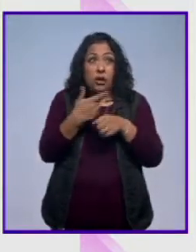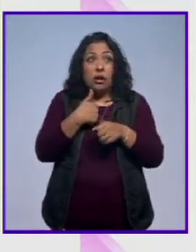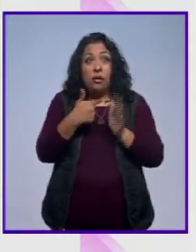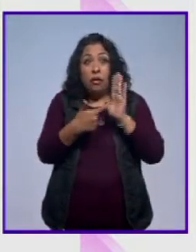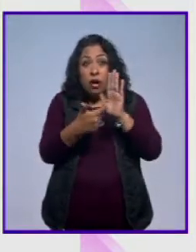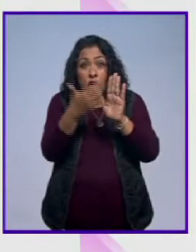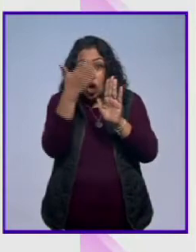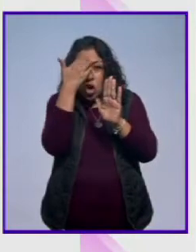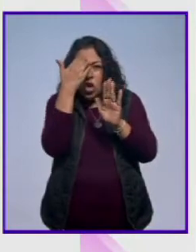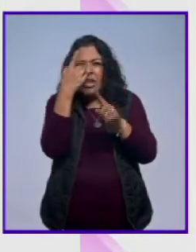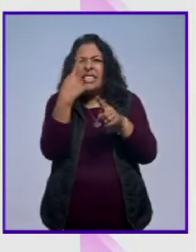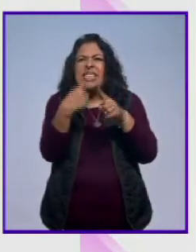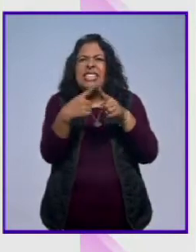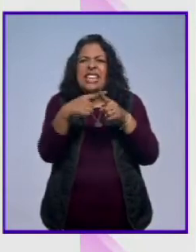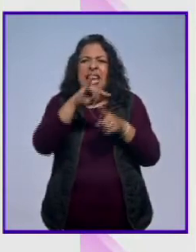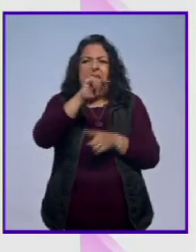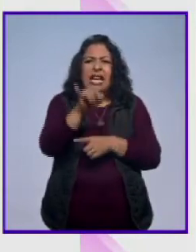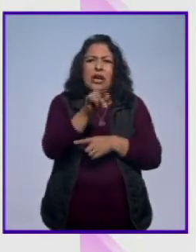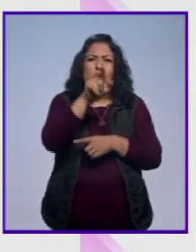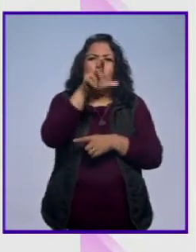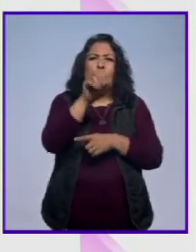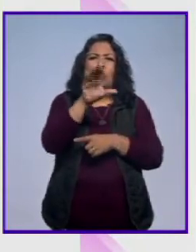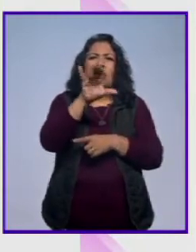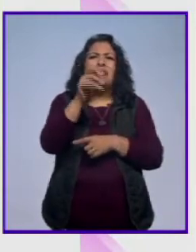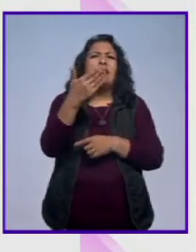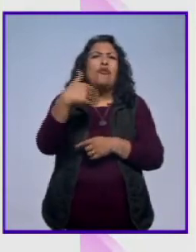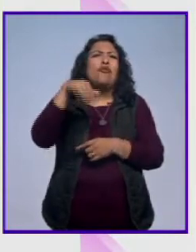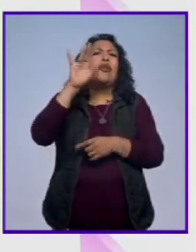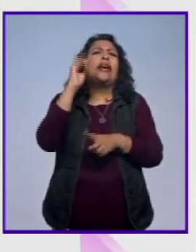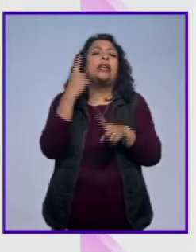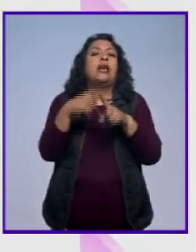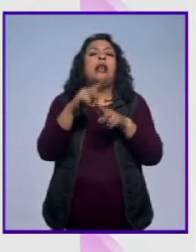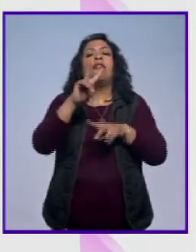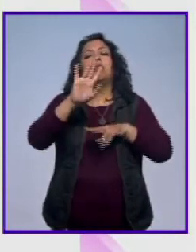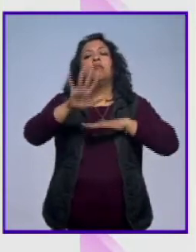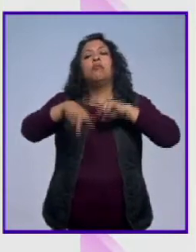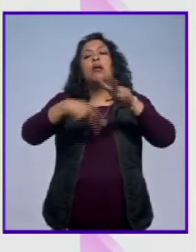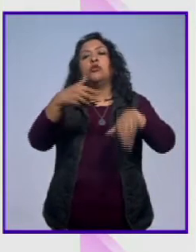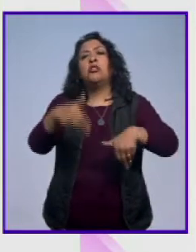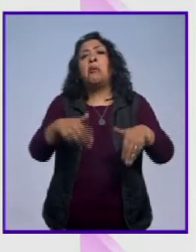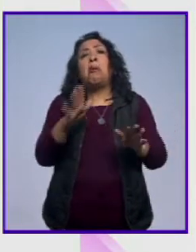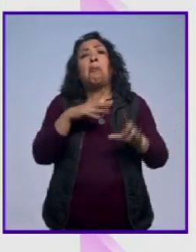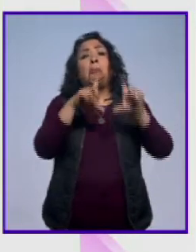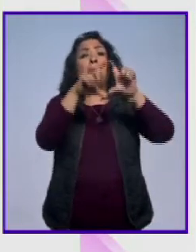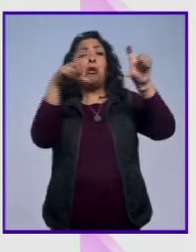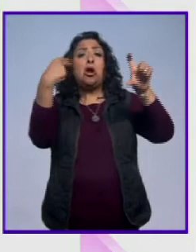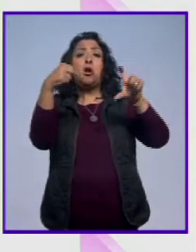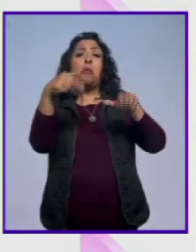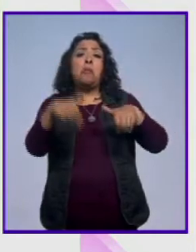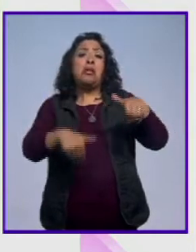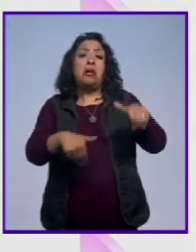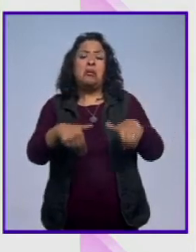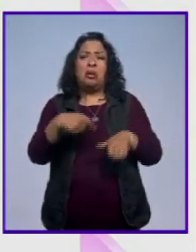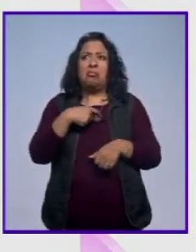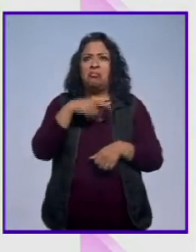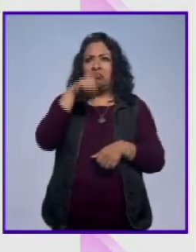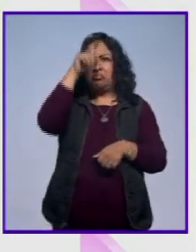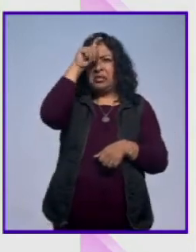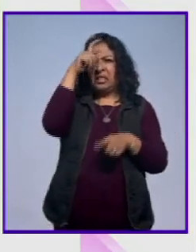quién fue Julio Castillo. Muchas veces llegamos al teatro y decimos, bueno, pues tiene nombre de teatro, pero no sabemos quién